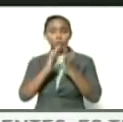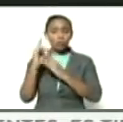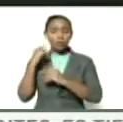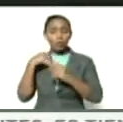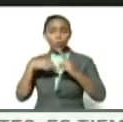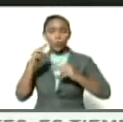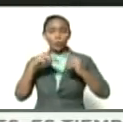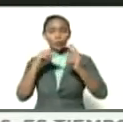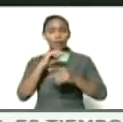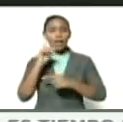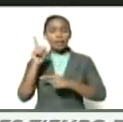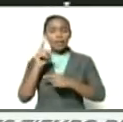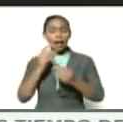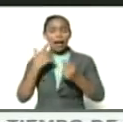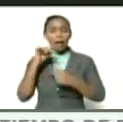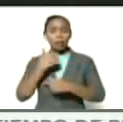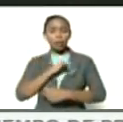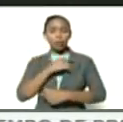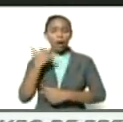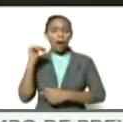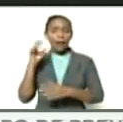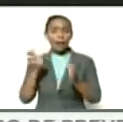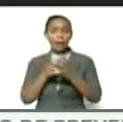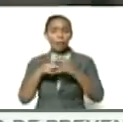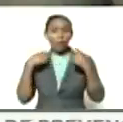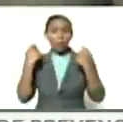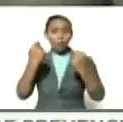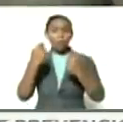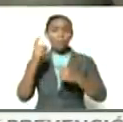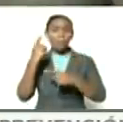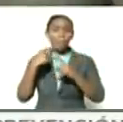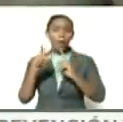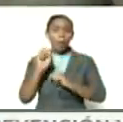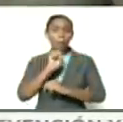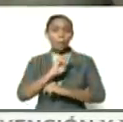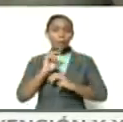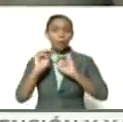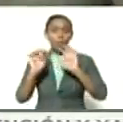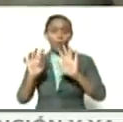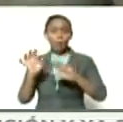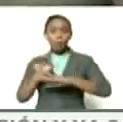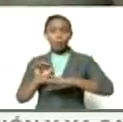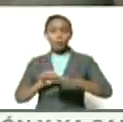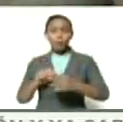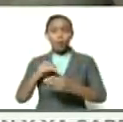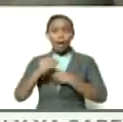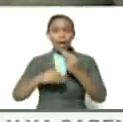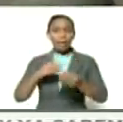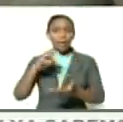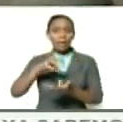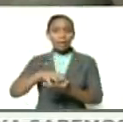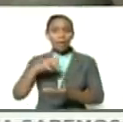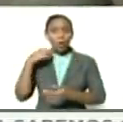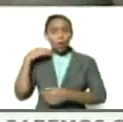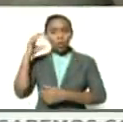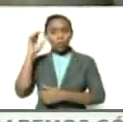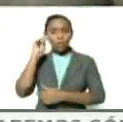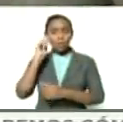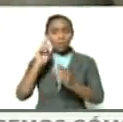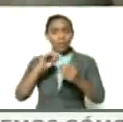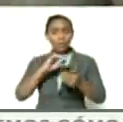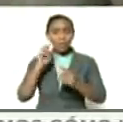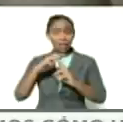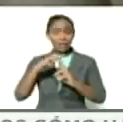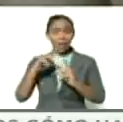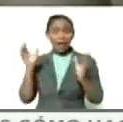101 comunas en construcción nosotros tenemos nuestros equipos promotores pero en los 29 municipios que conforman el estado Táchira nosotros tenemos los 29 equipos